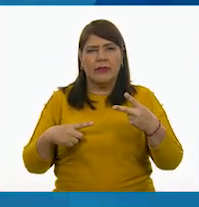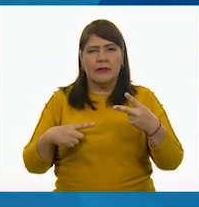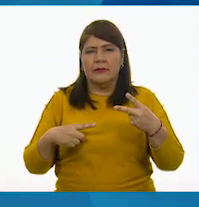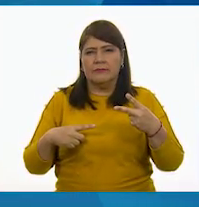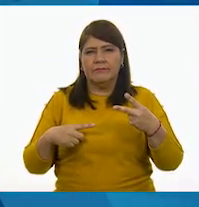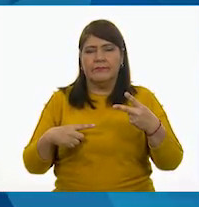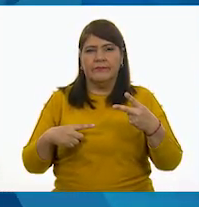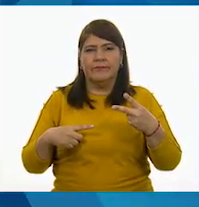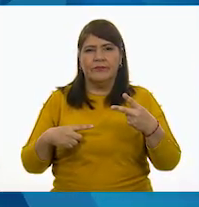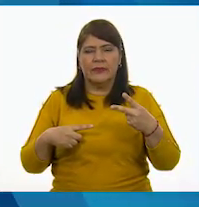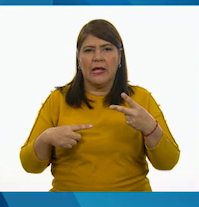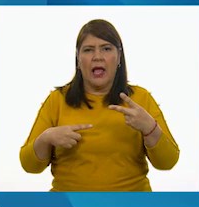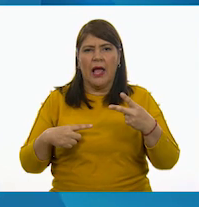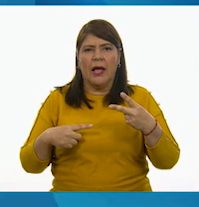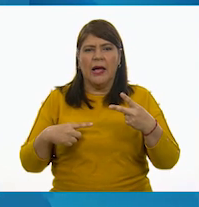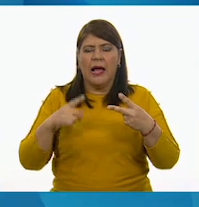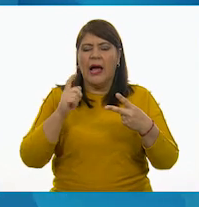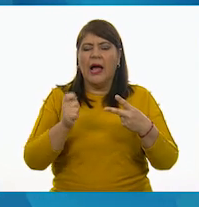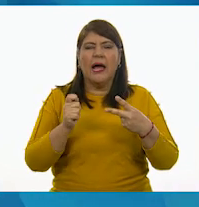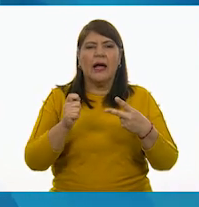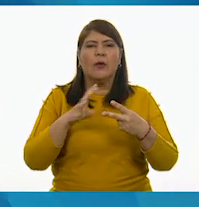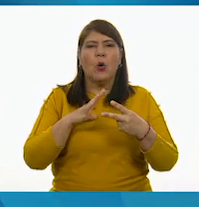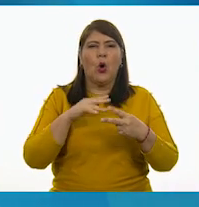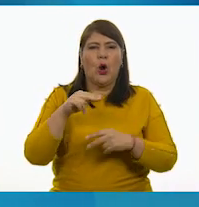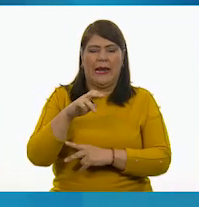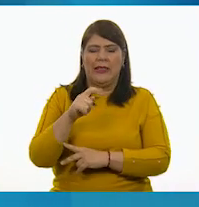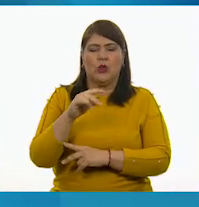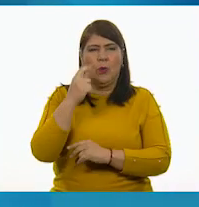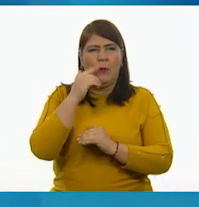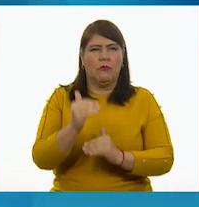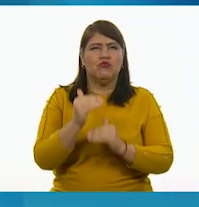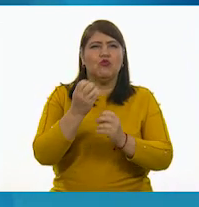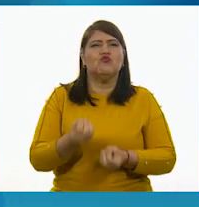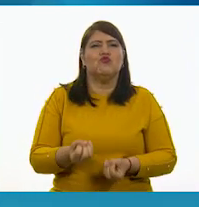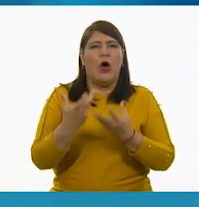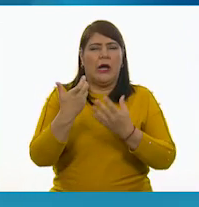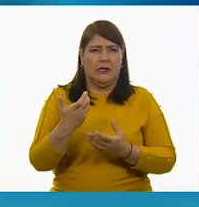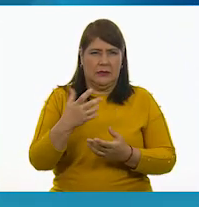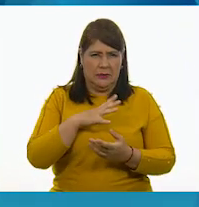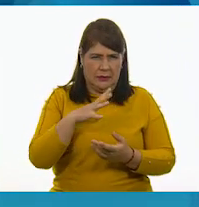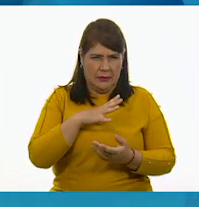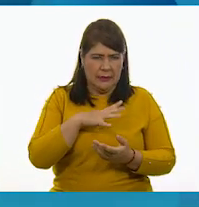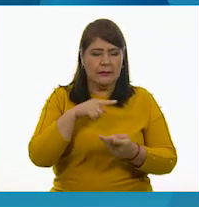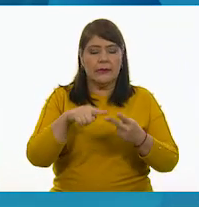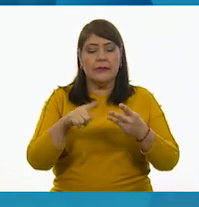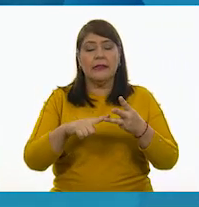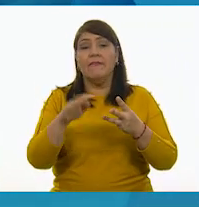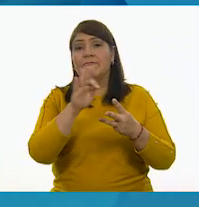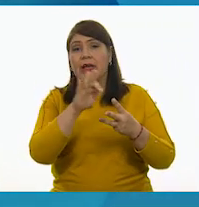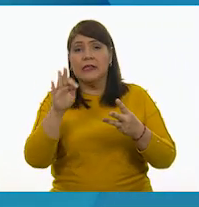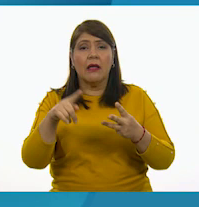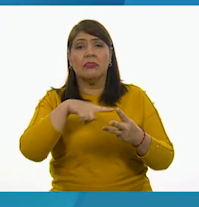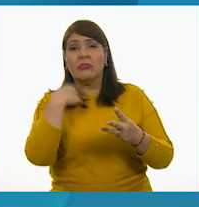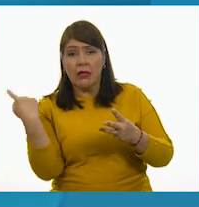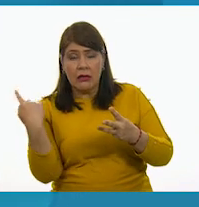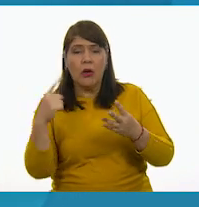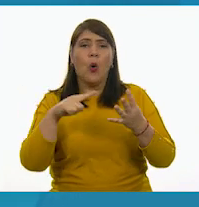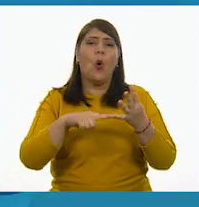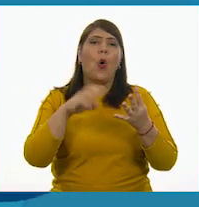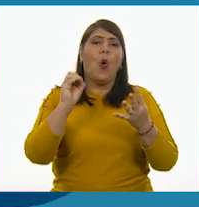contenido neto, debe de llevar fecha de caducidad, información del